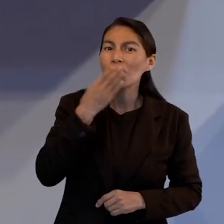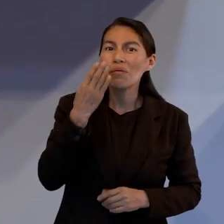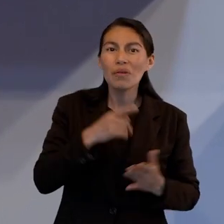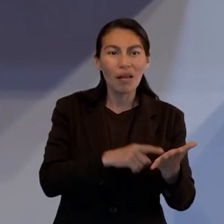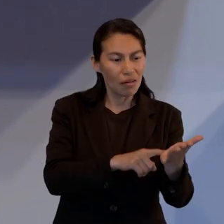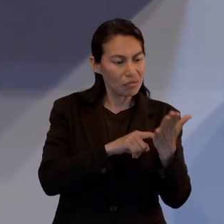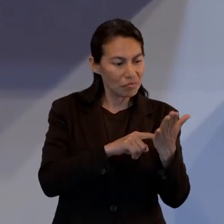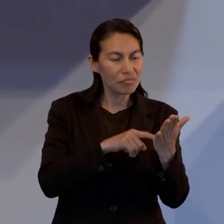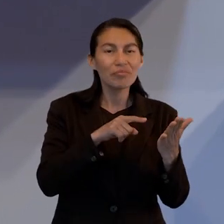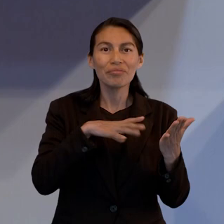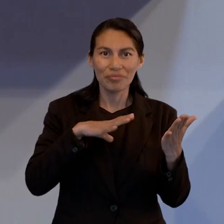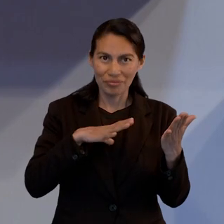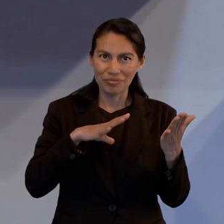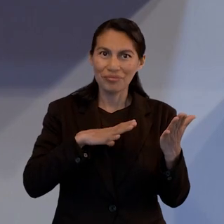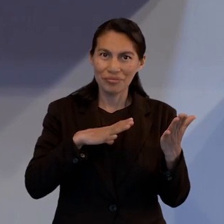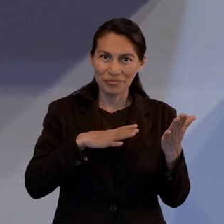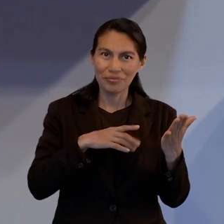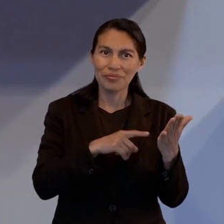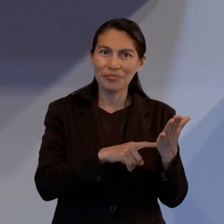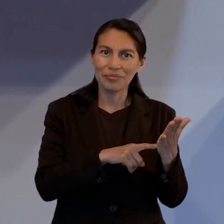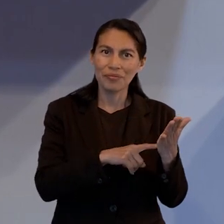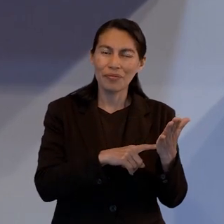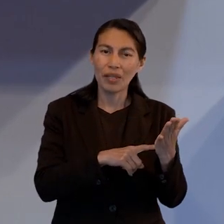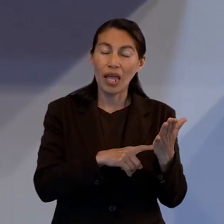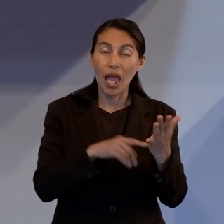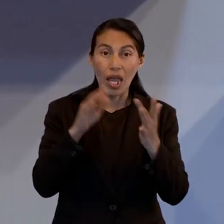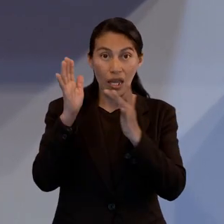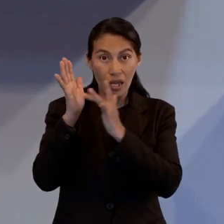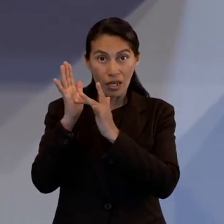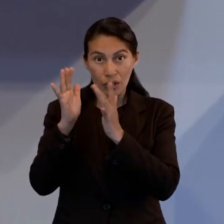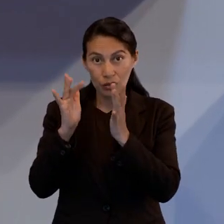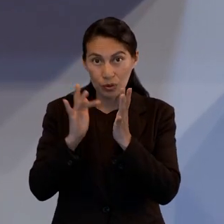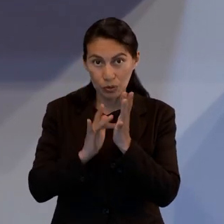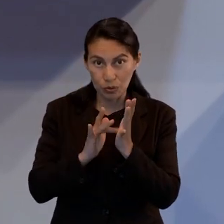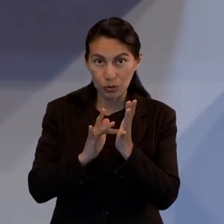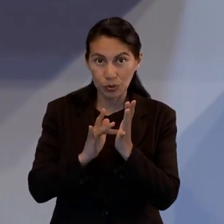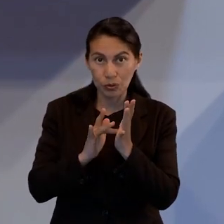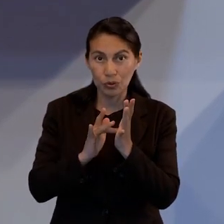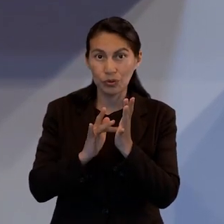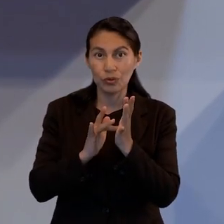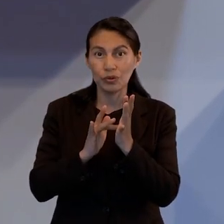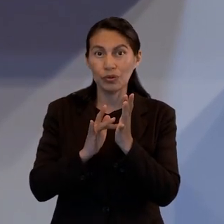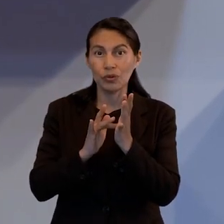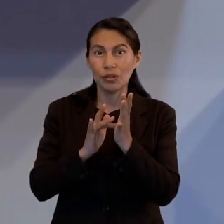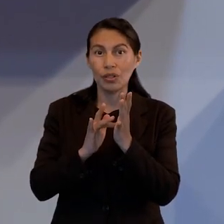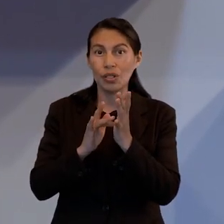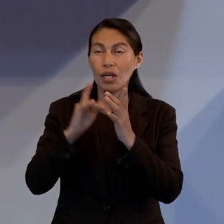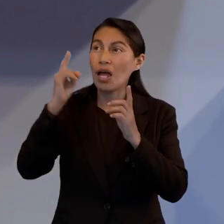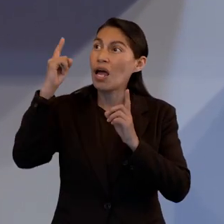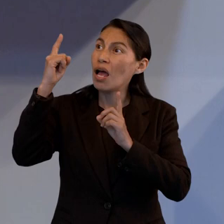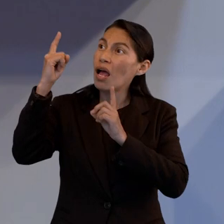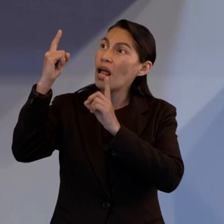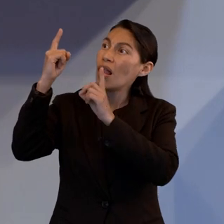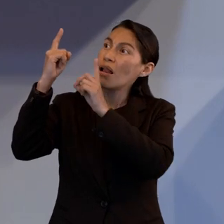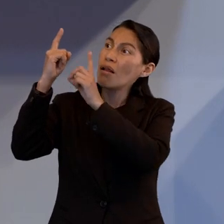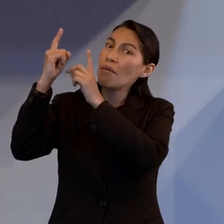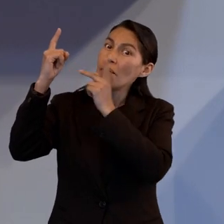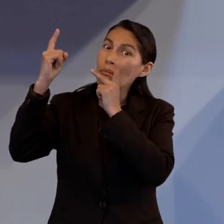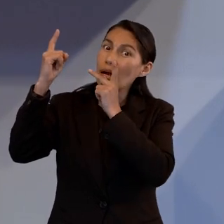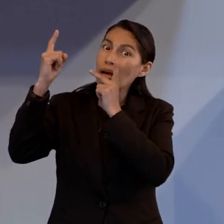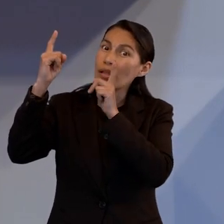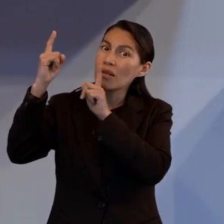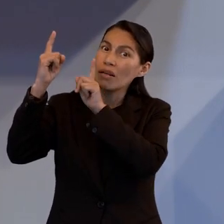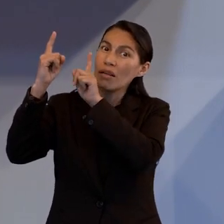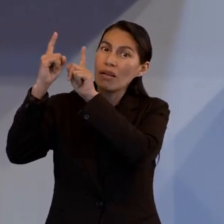en la Biblia, que la presencia de Jesús, la presencia de Jesús ante el Padre